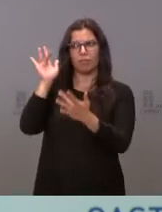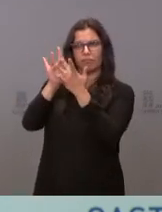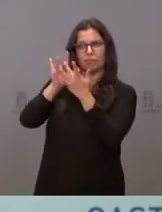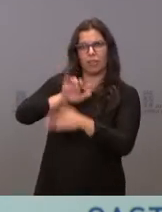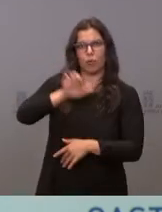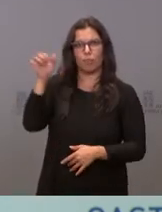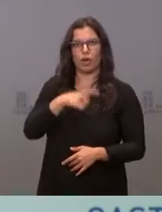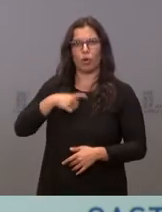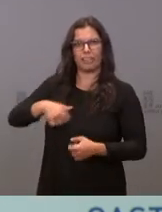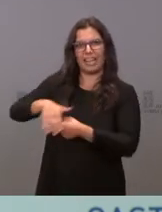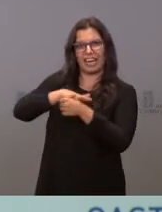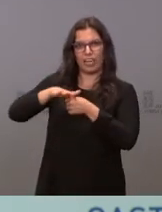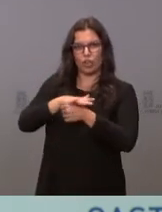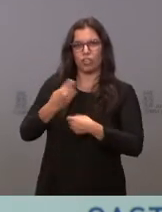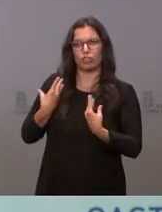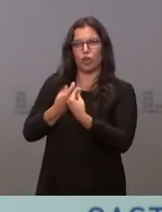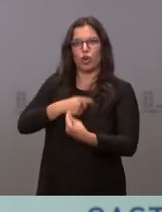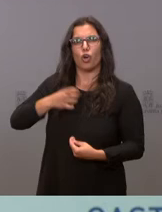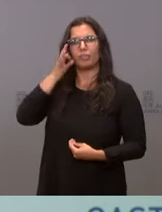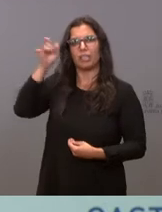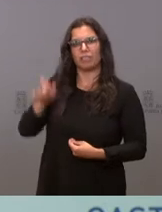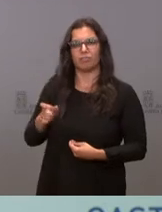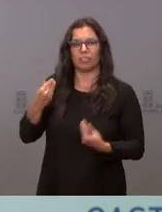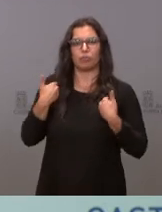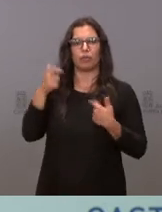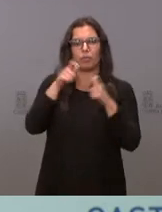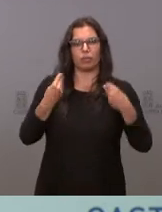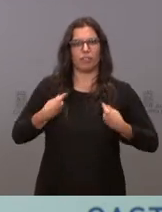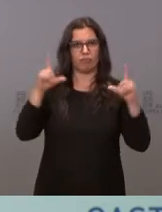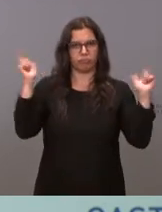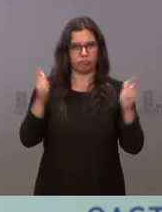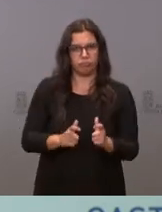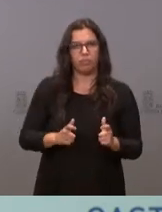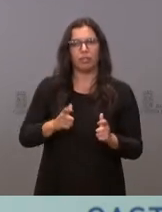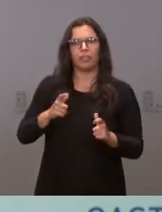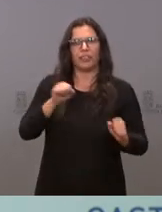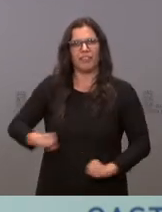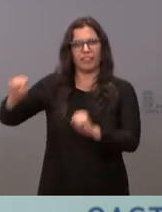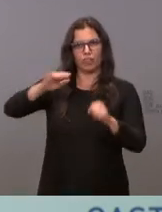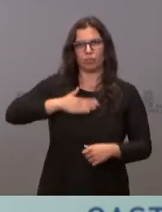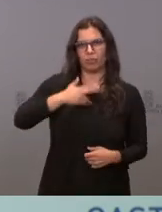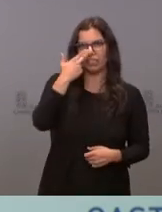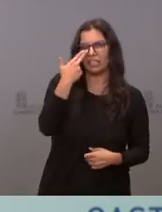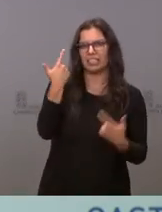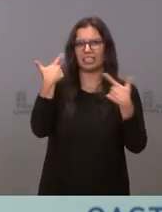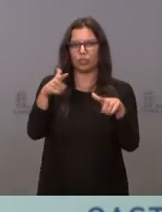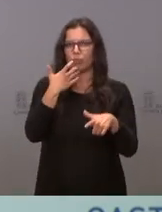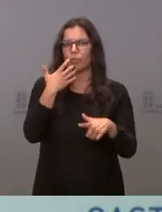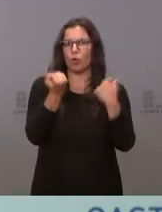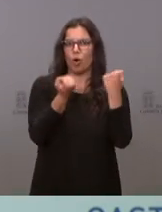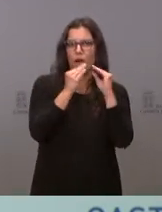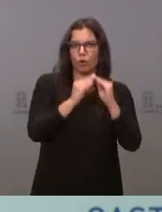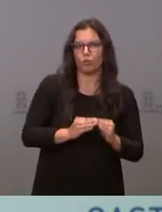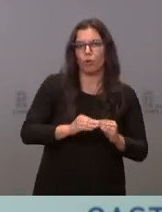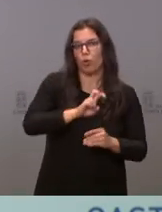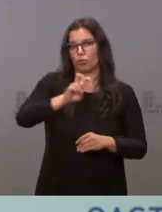Comité de las Regiones, con la comisaria de despoblación, defendiendo nuestros intereses de nuestros sectores, del sector automovilístico, así como